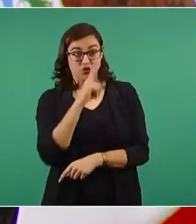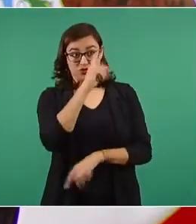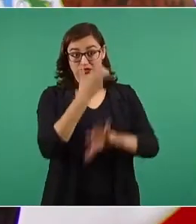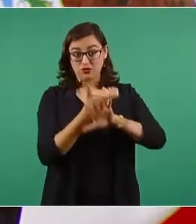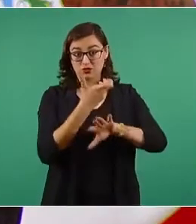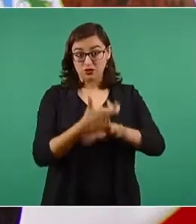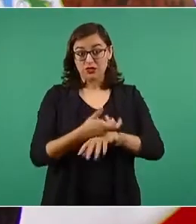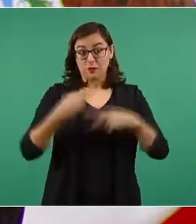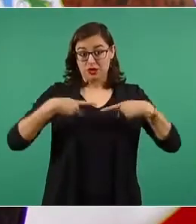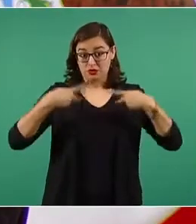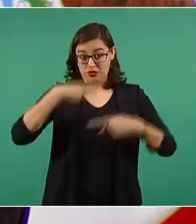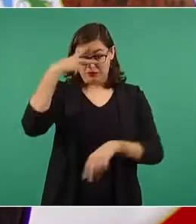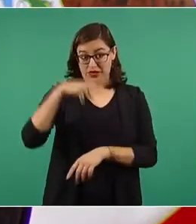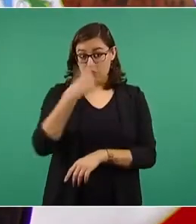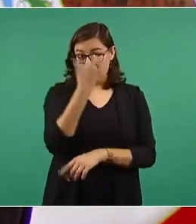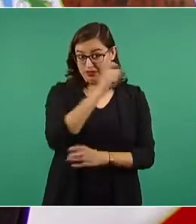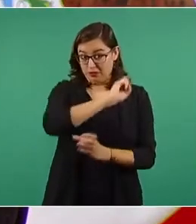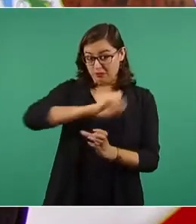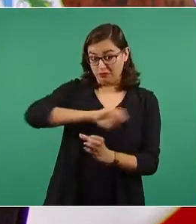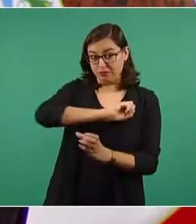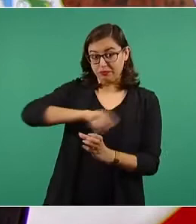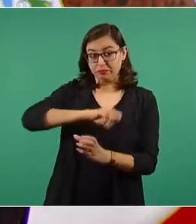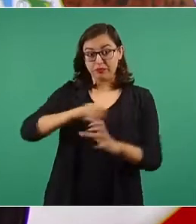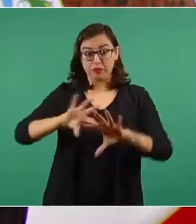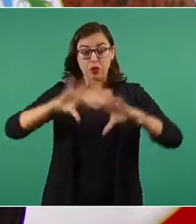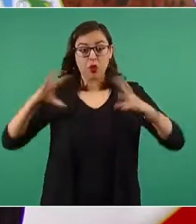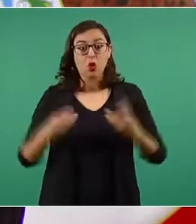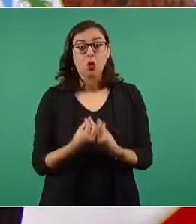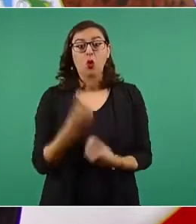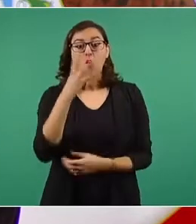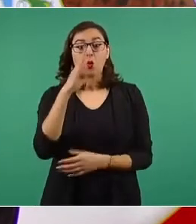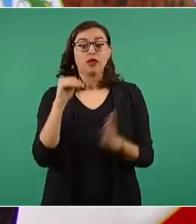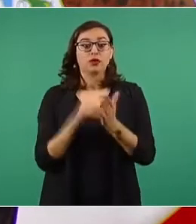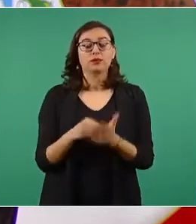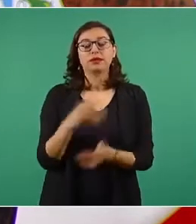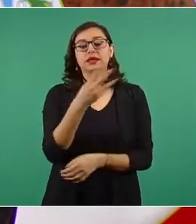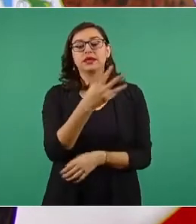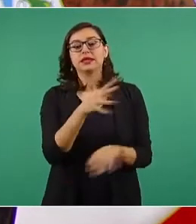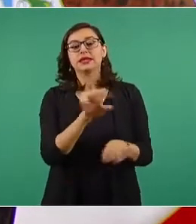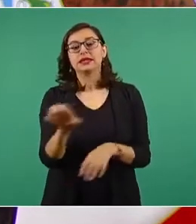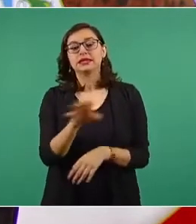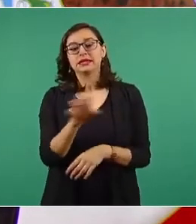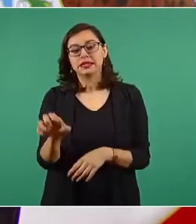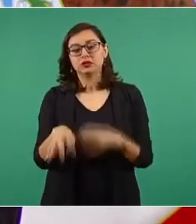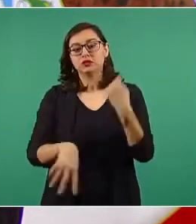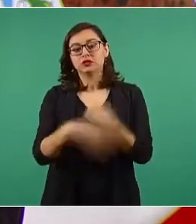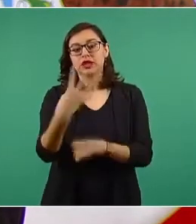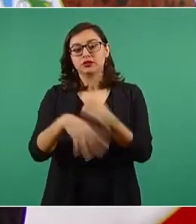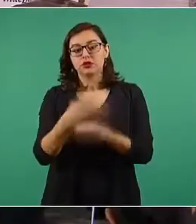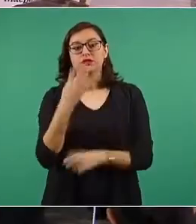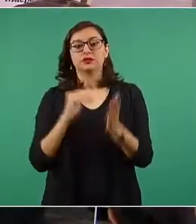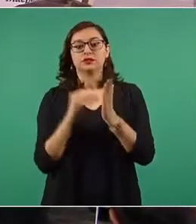la cifra récord de cuatro mil 514 millones de dólares.